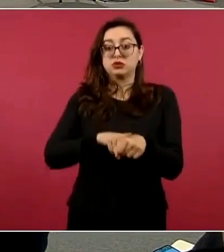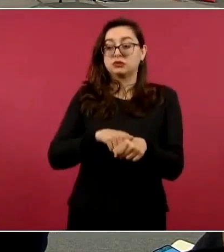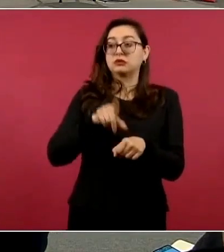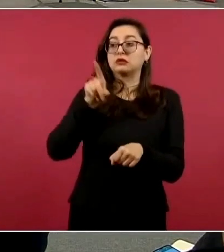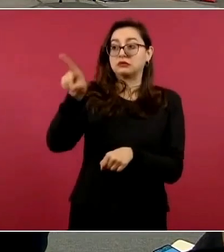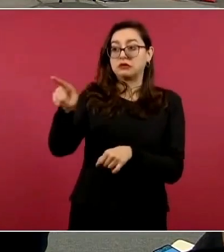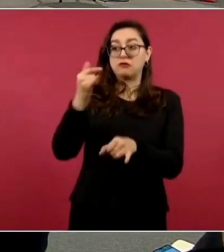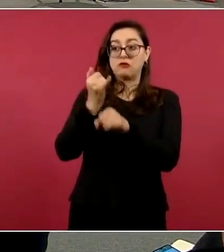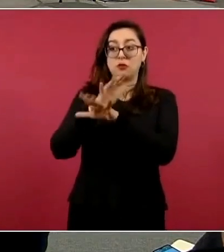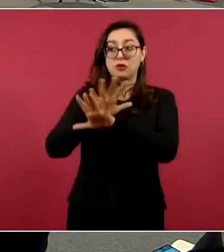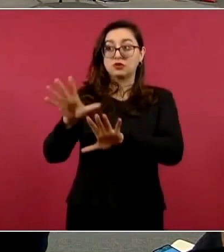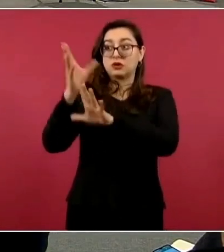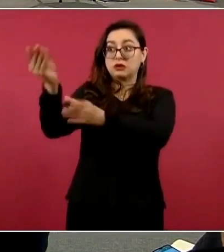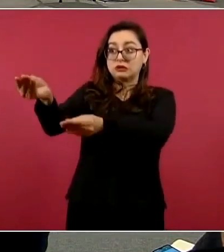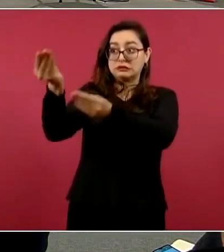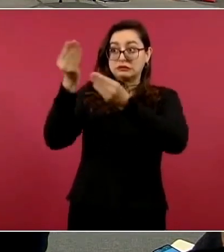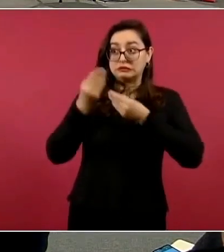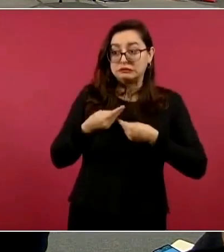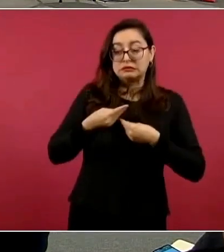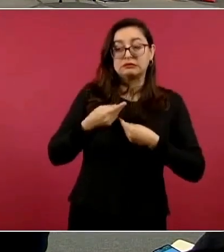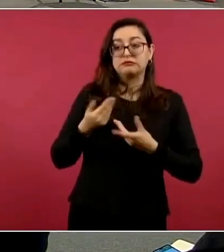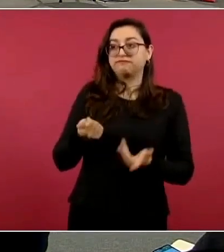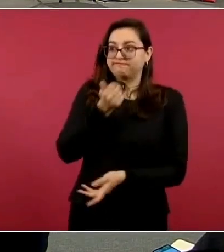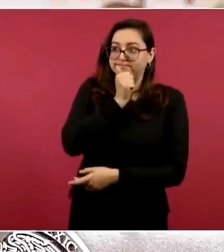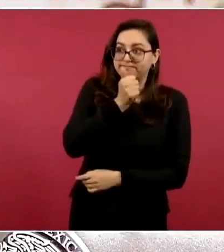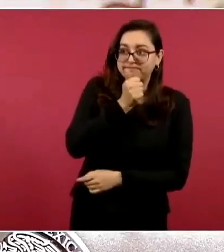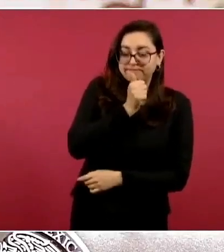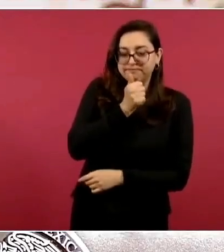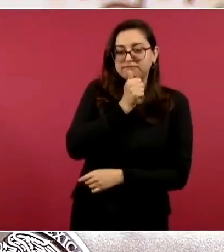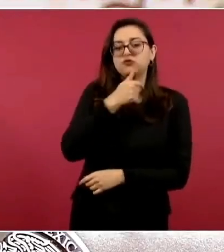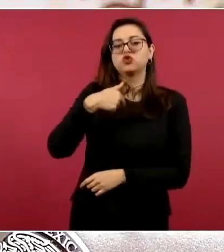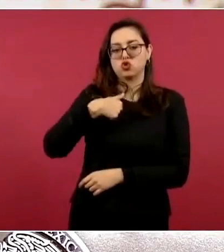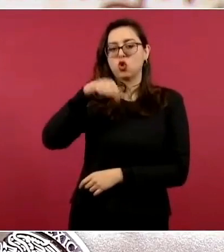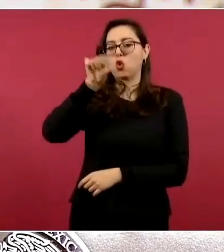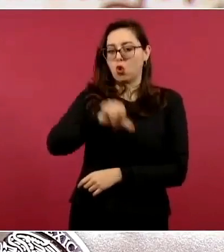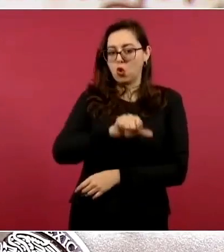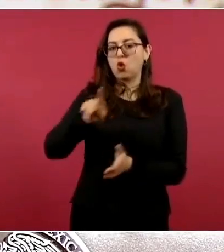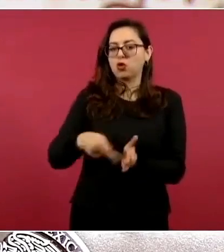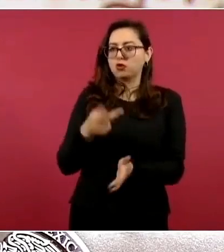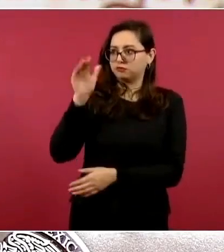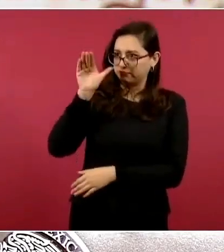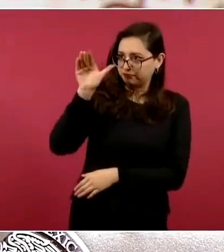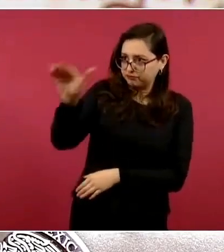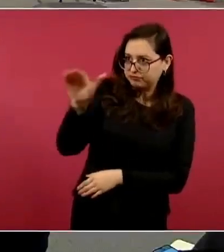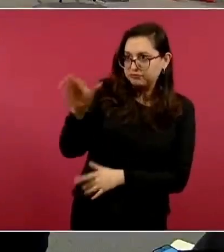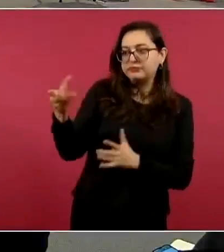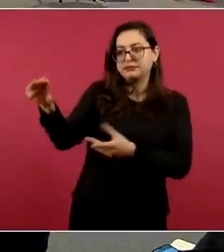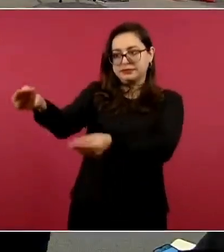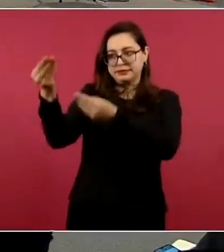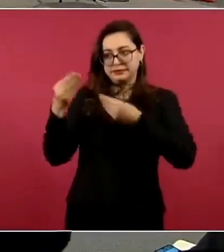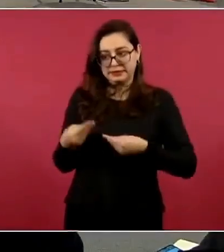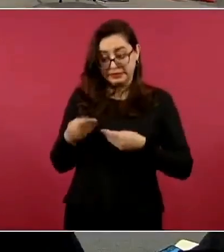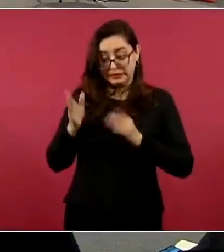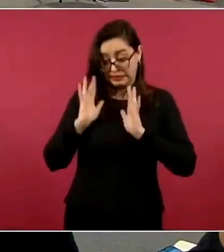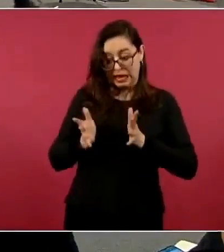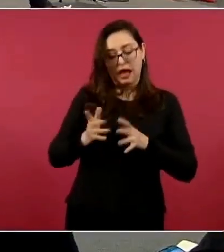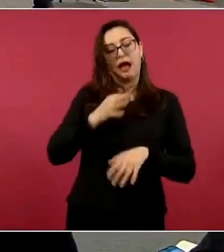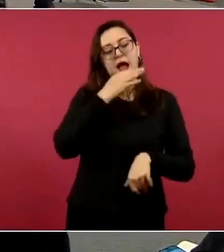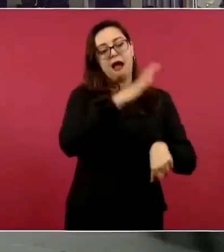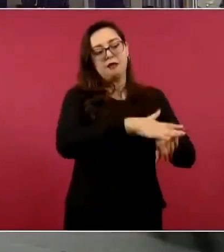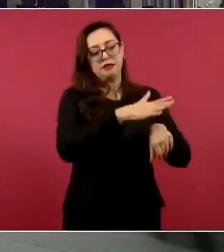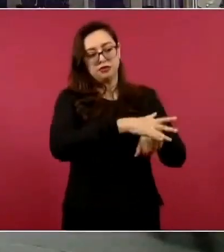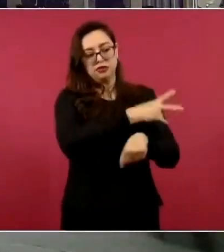lo han hecho, pero yo lo pido hoy mismo y les aviso para una segunda reunión de seguimiento. Muchas gracias, secretario. Gracias, presidente.